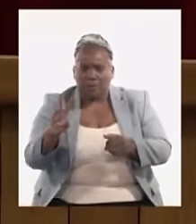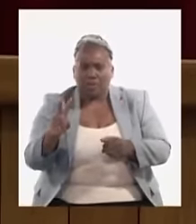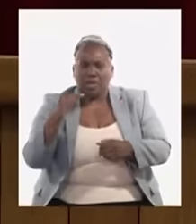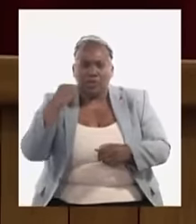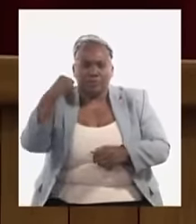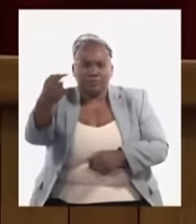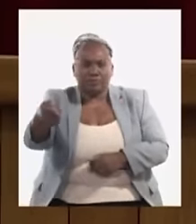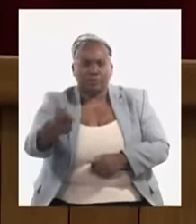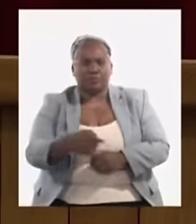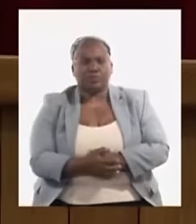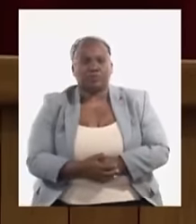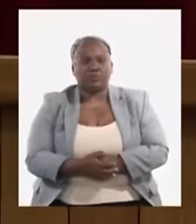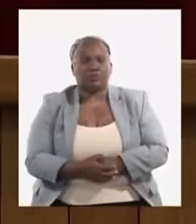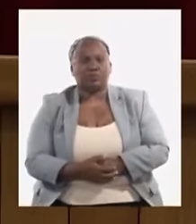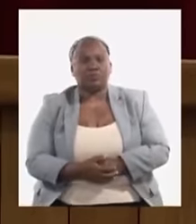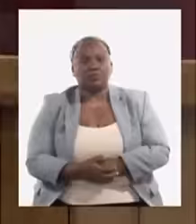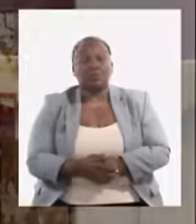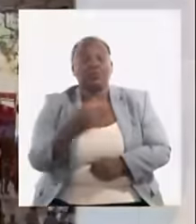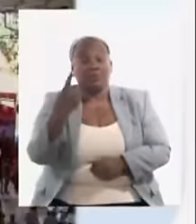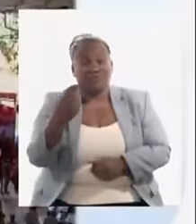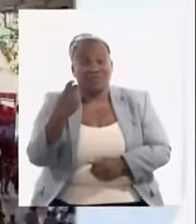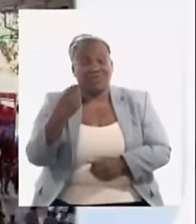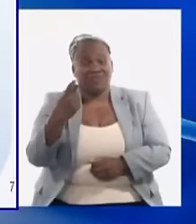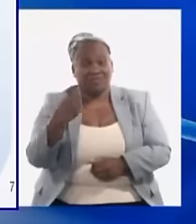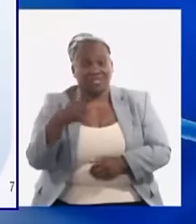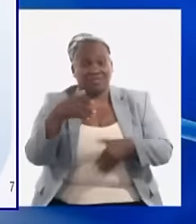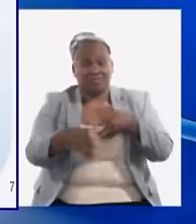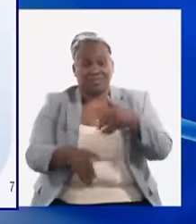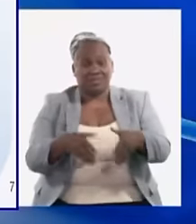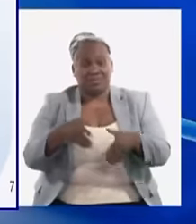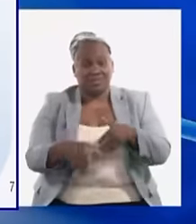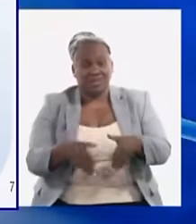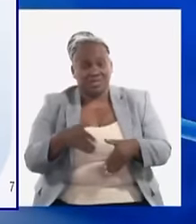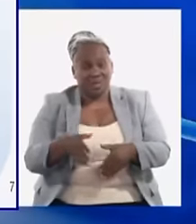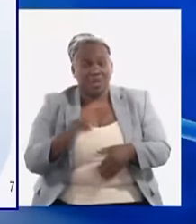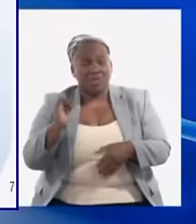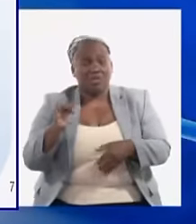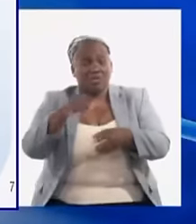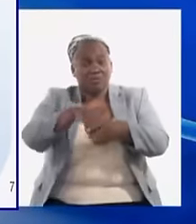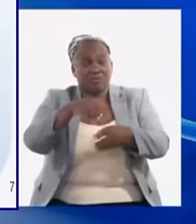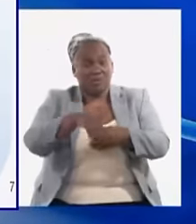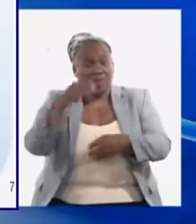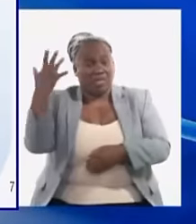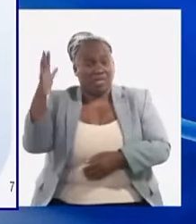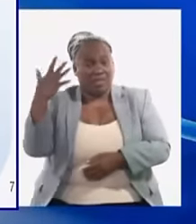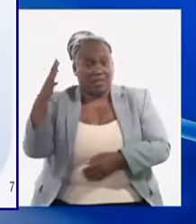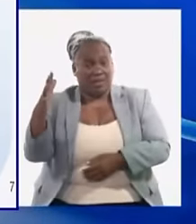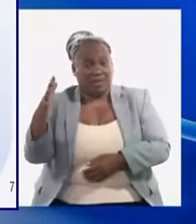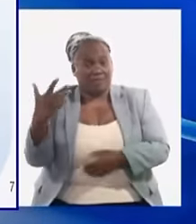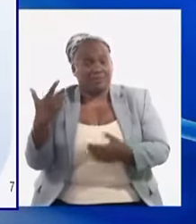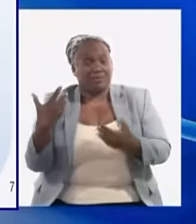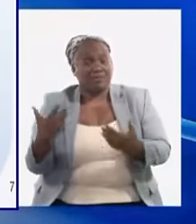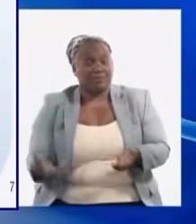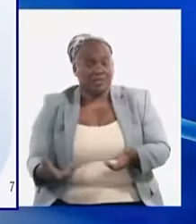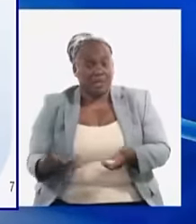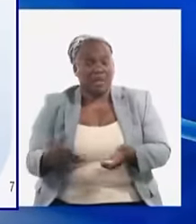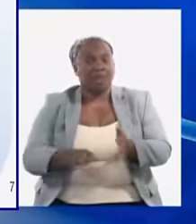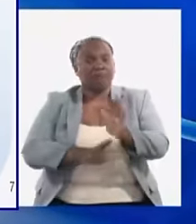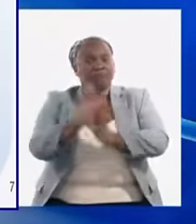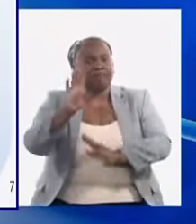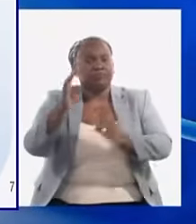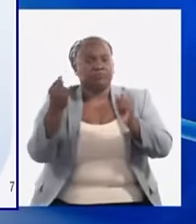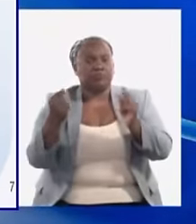Es insuficiente la participación de la inversión extranjera en el desarrollo de la economía.